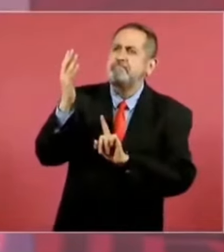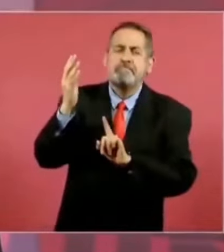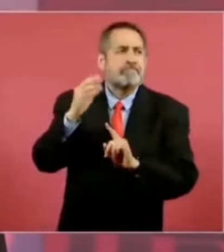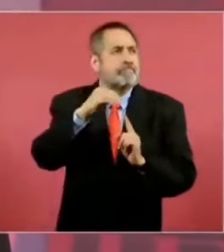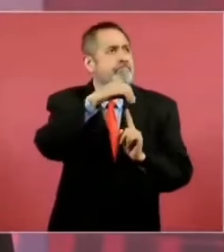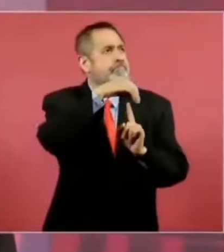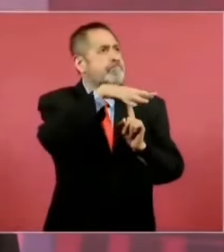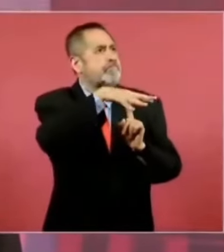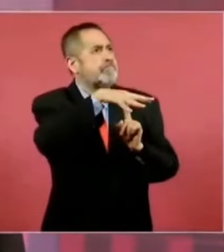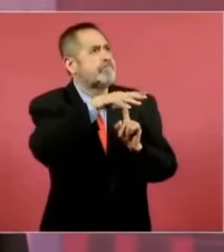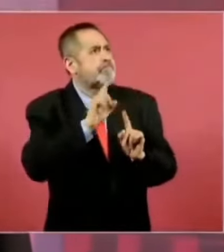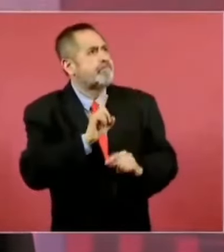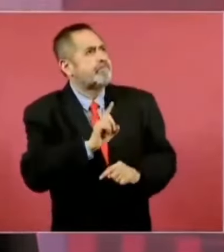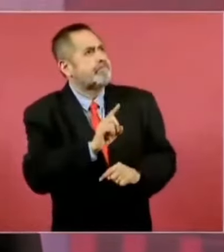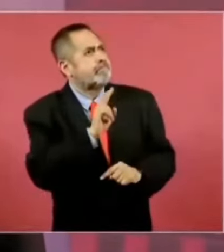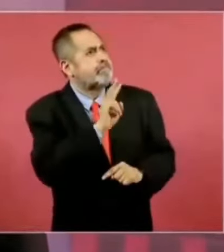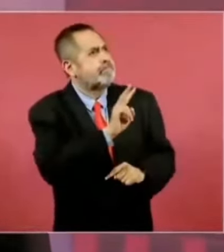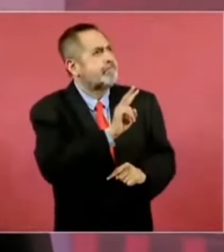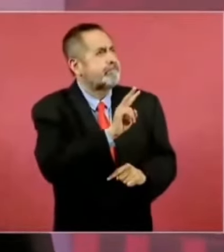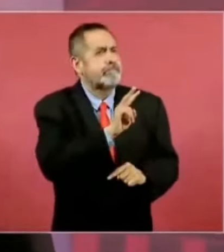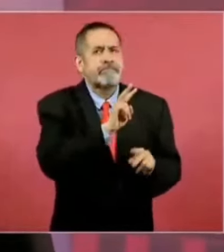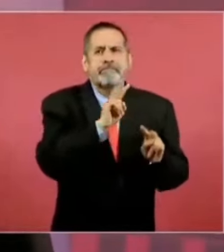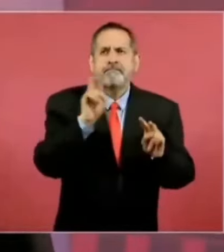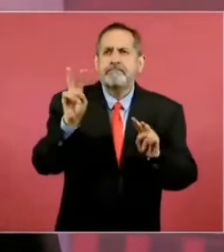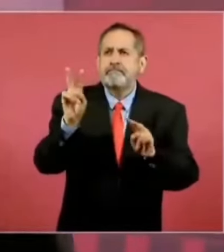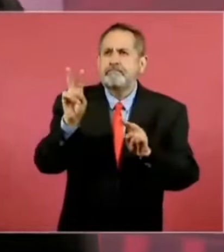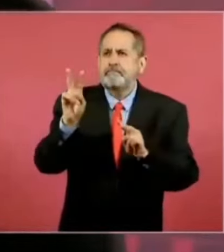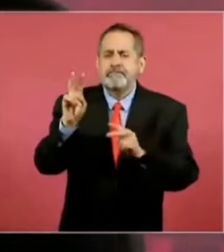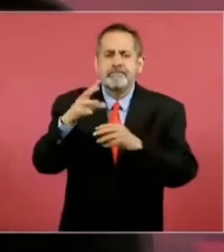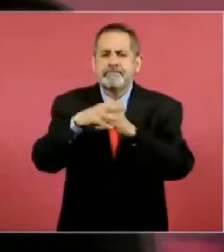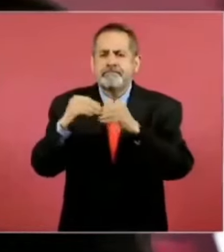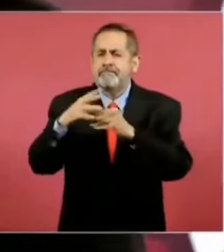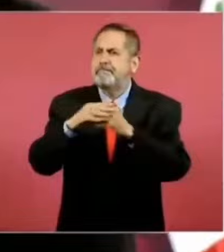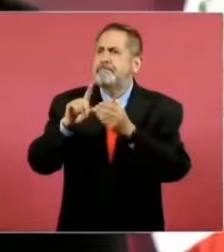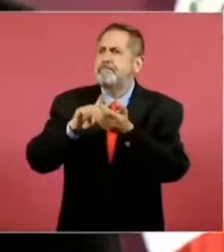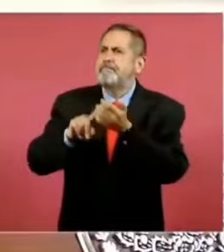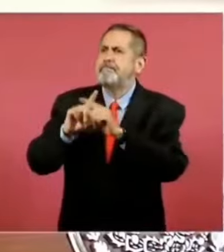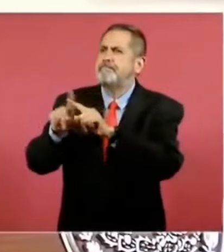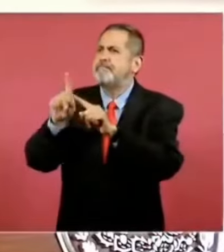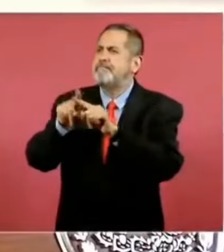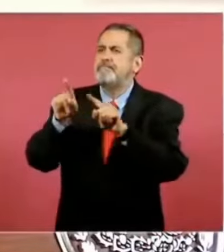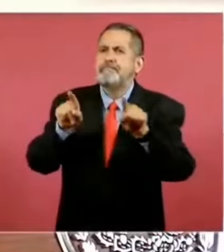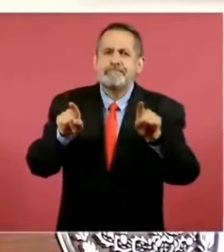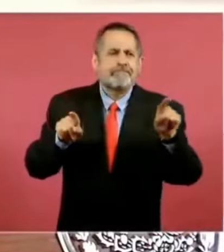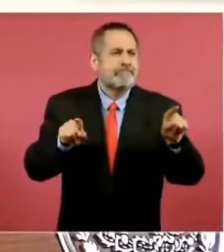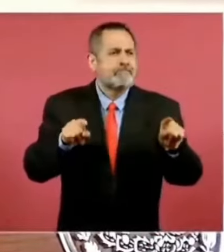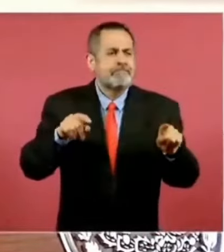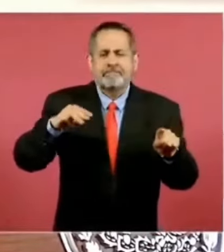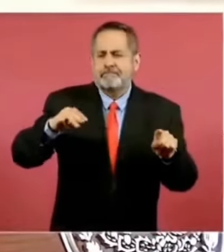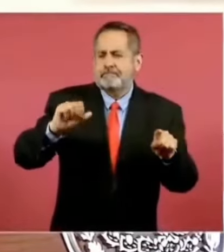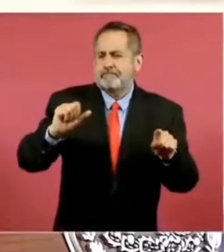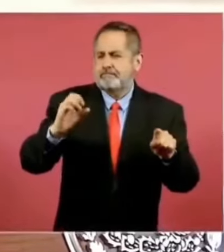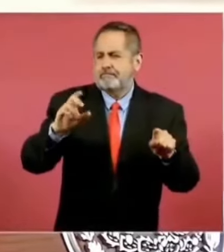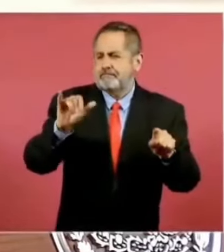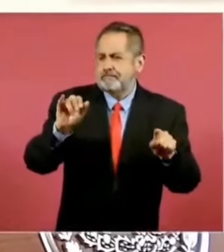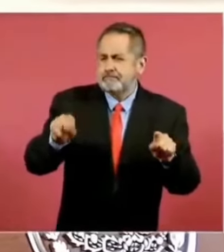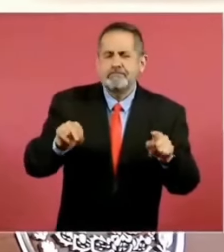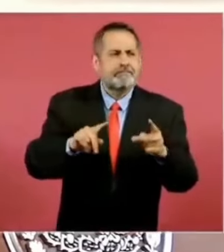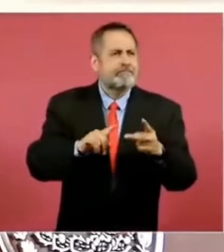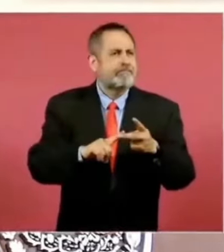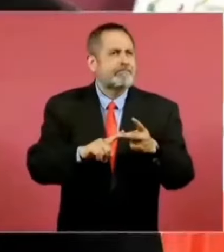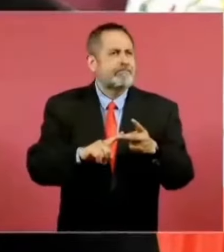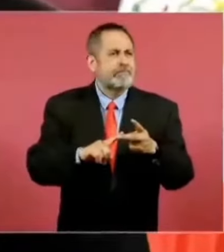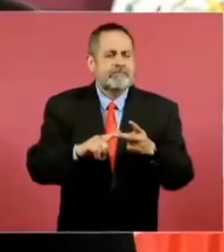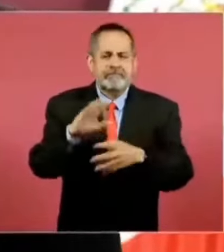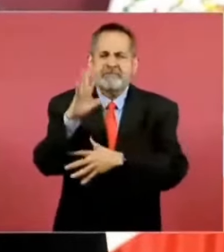la guayacán, el maculín, la